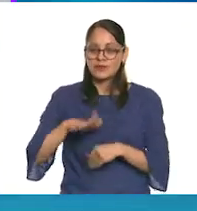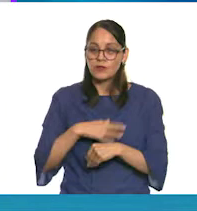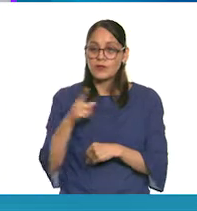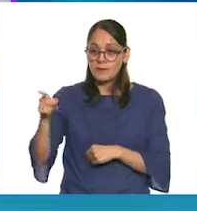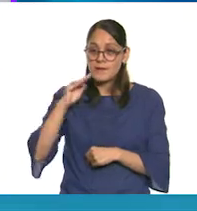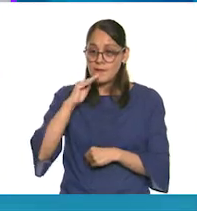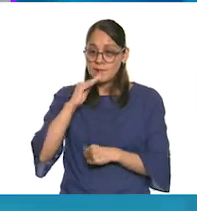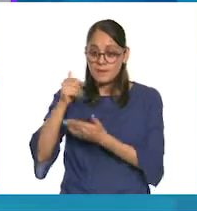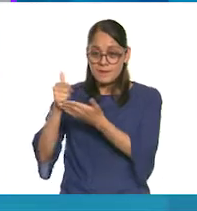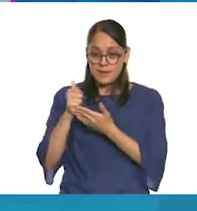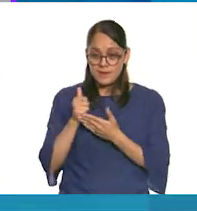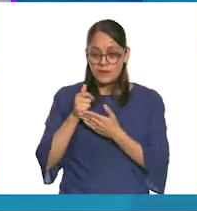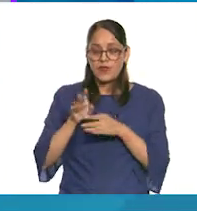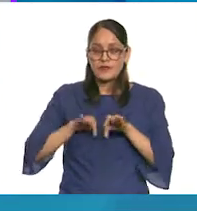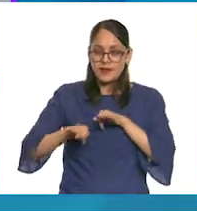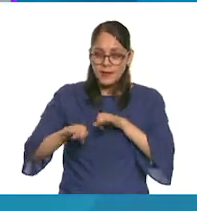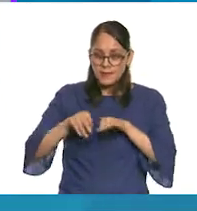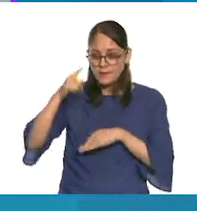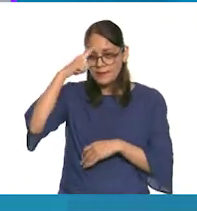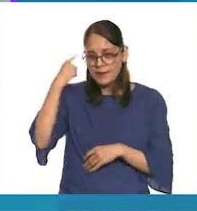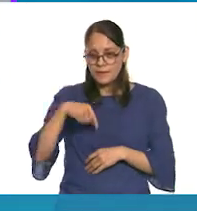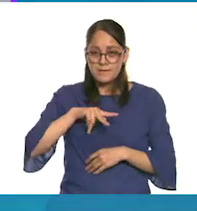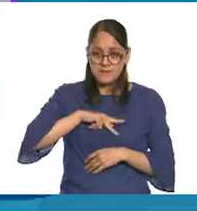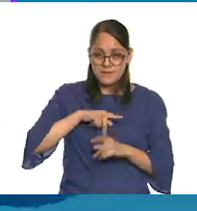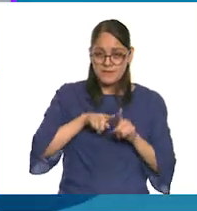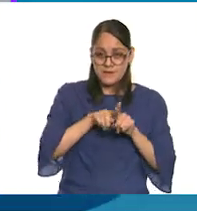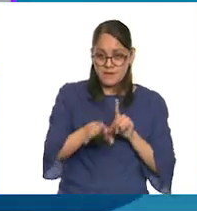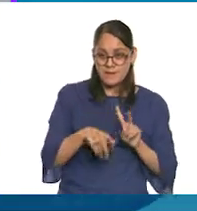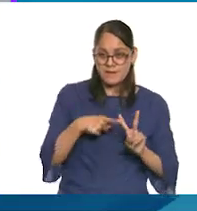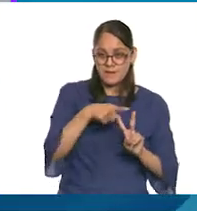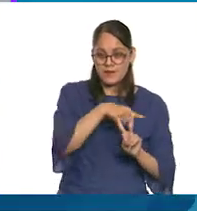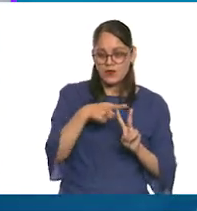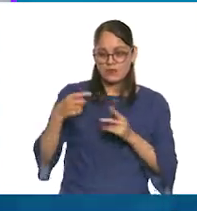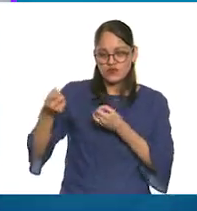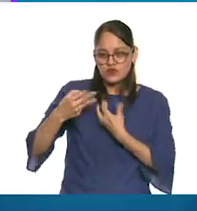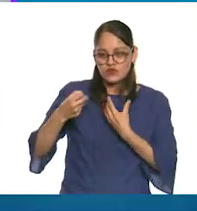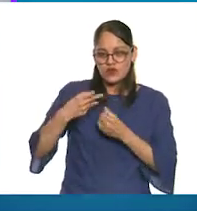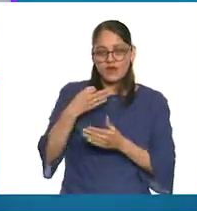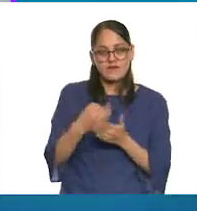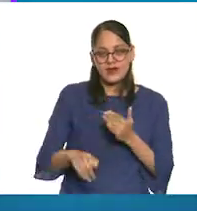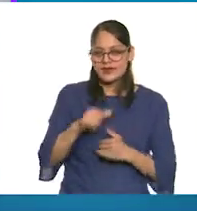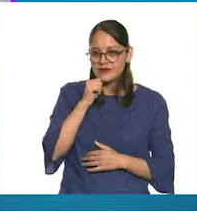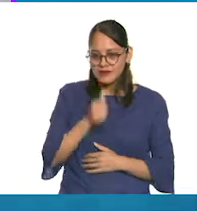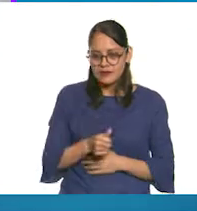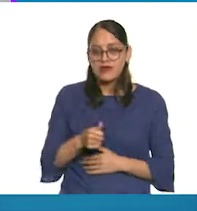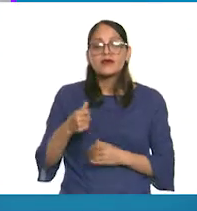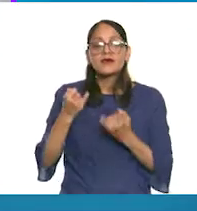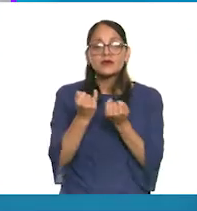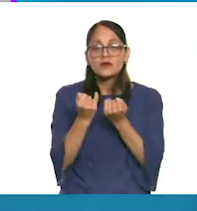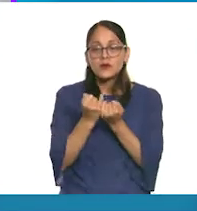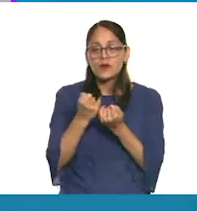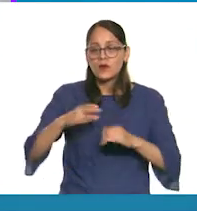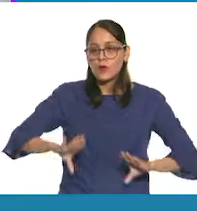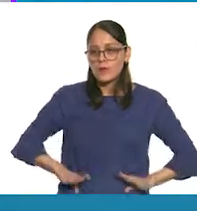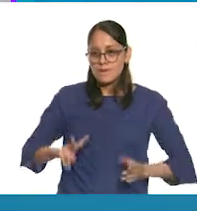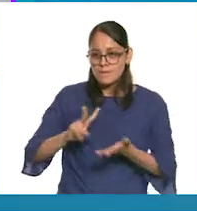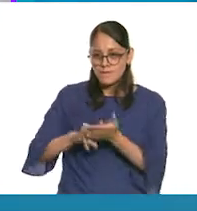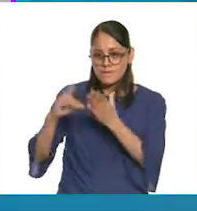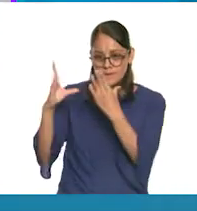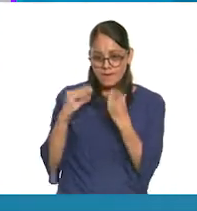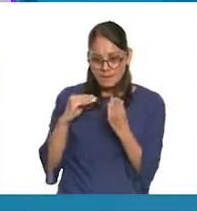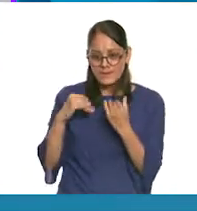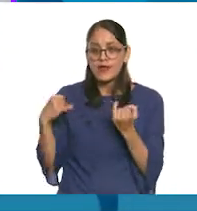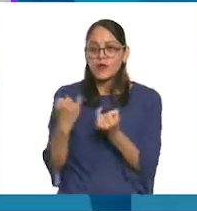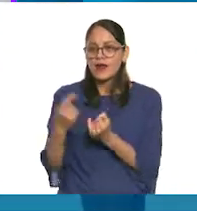trabaja y se esfuerza mucho para que a mí y a mi hermana no nos falte nada. Por enseñarme valores. Por amarme